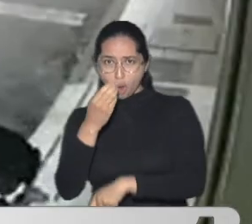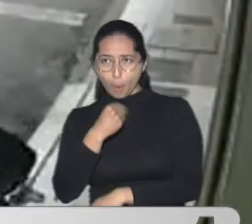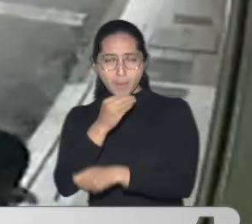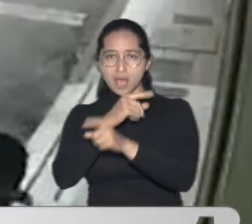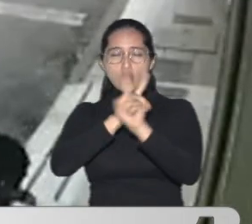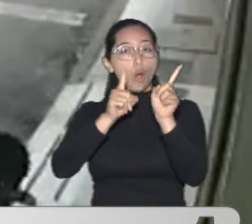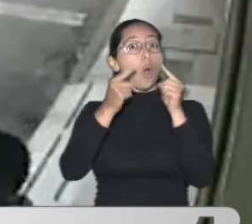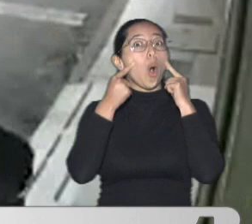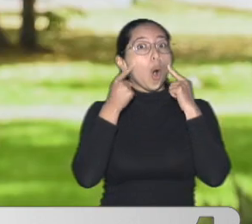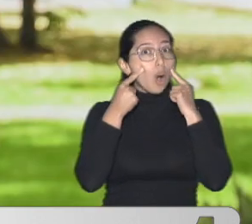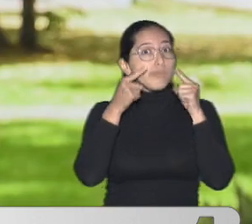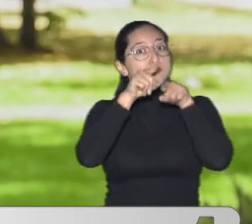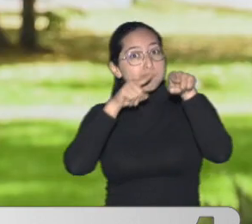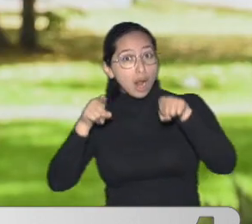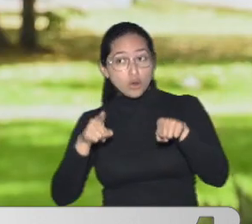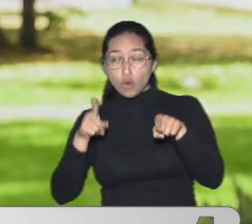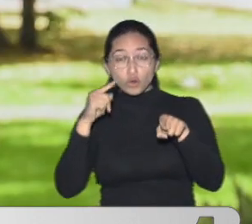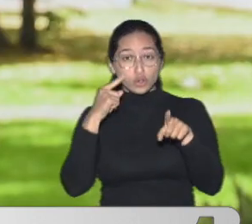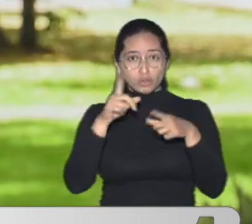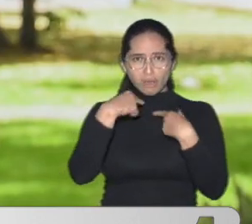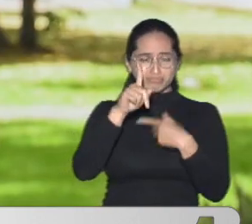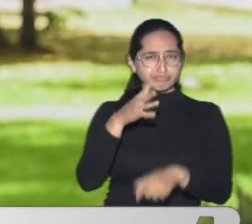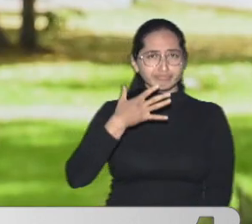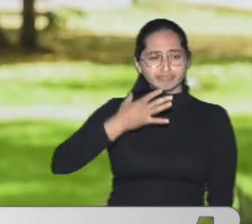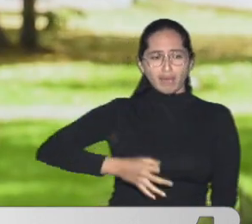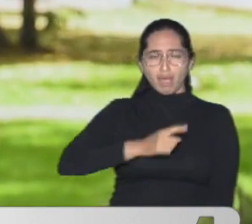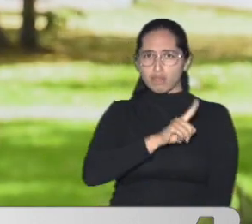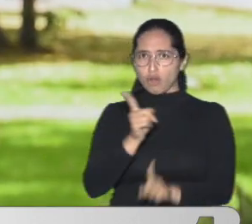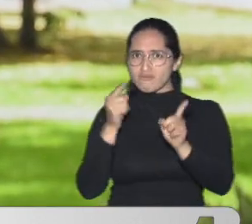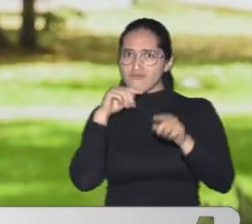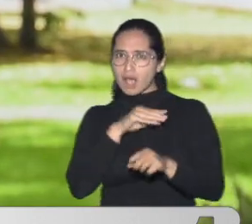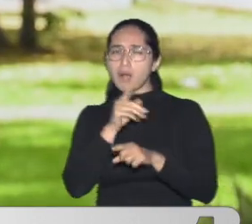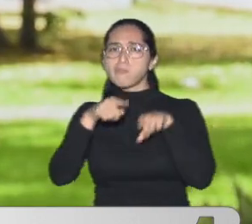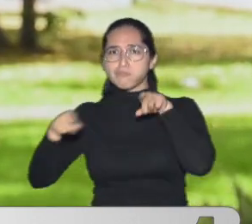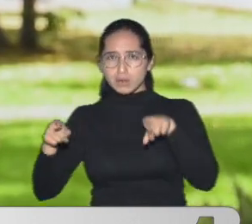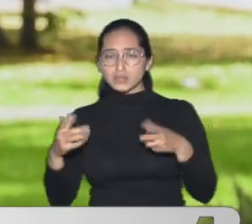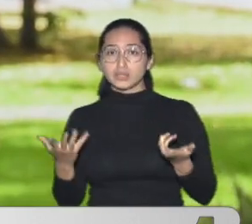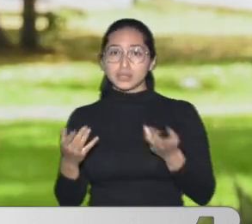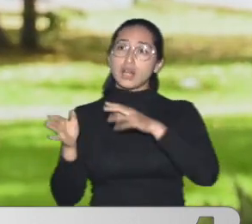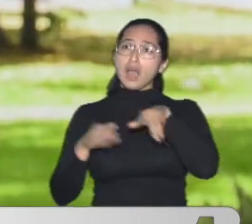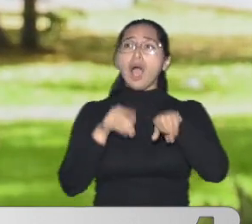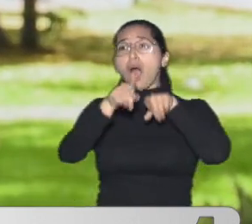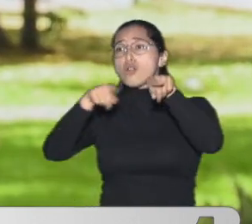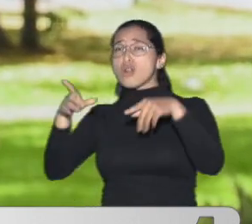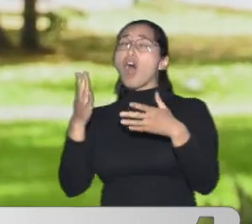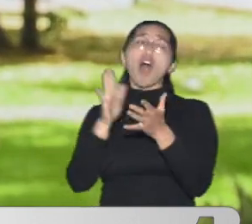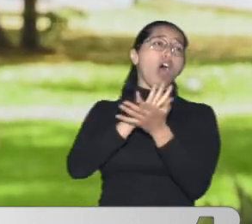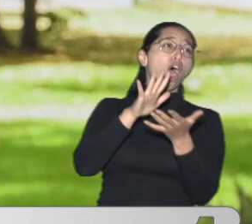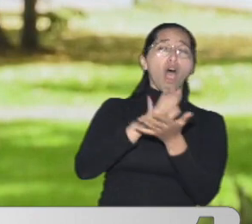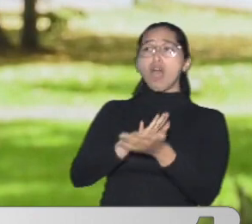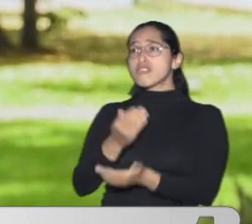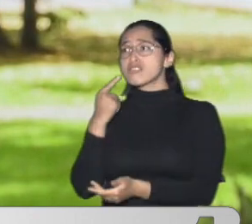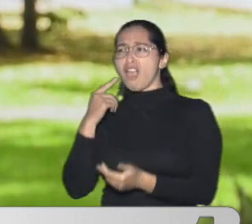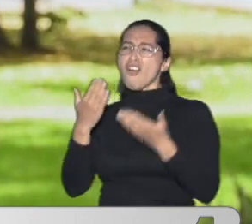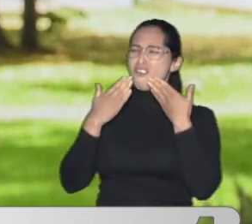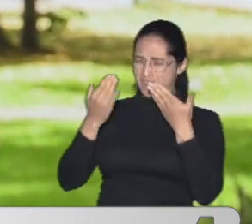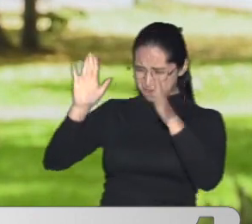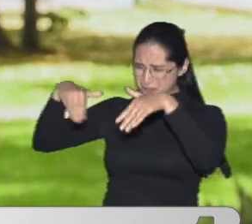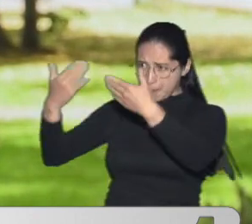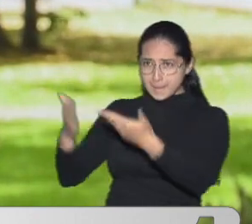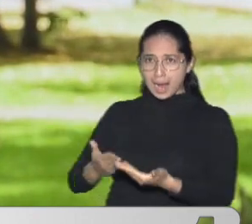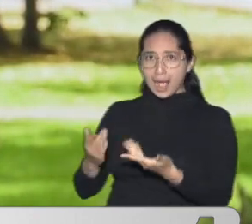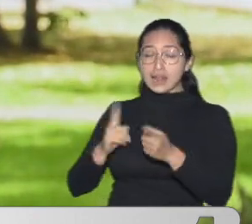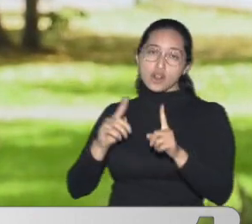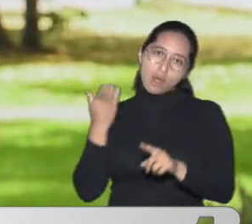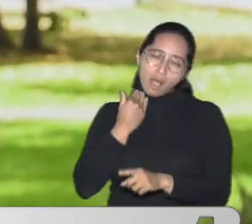la comandante Tener una confianza completa a estos personajes Y asimismo estamos realizando una actividad de